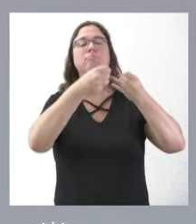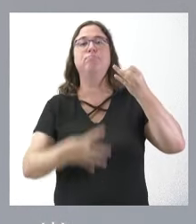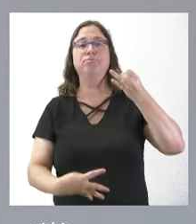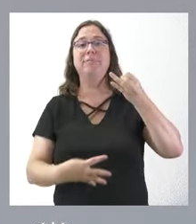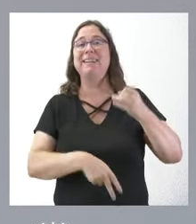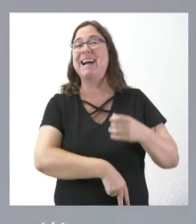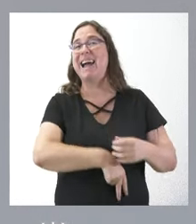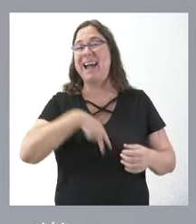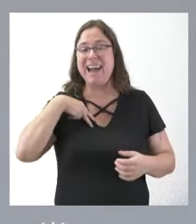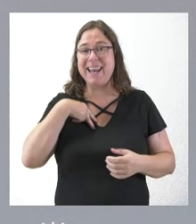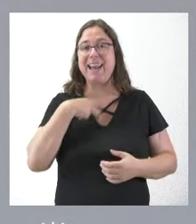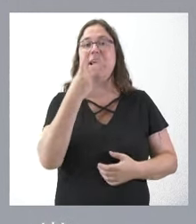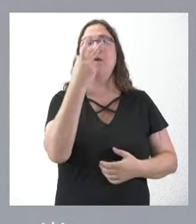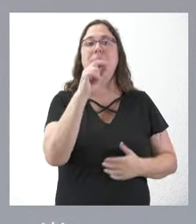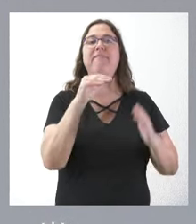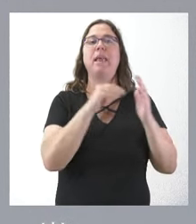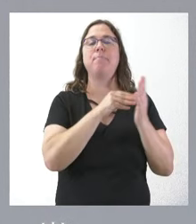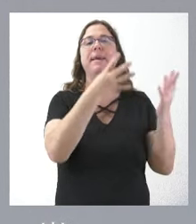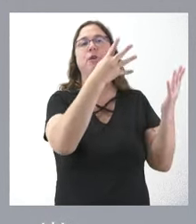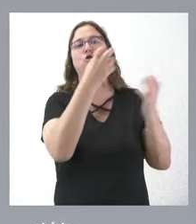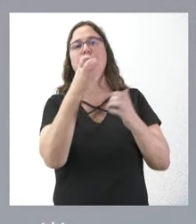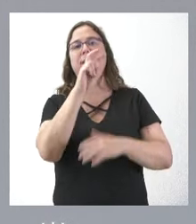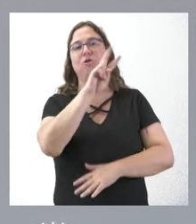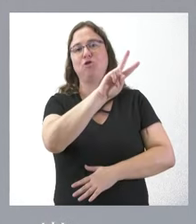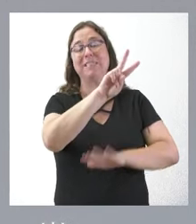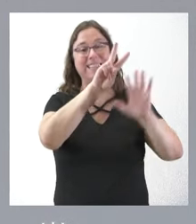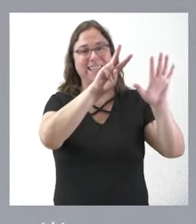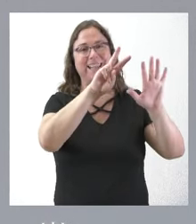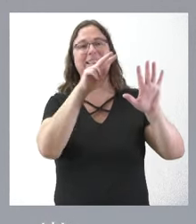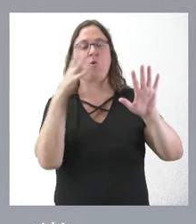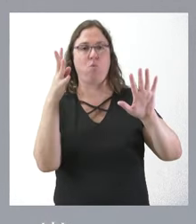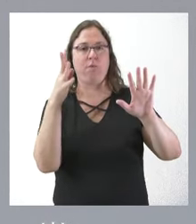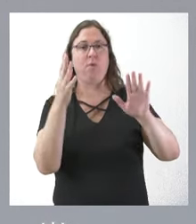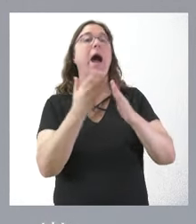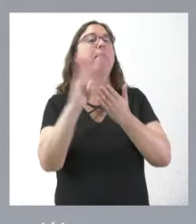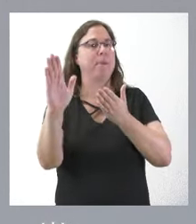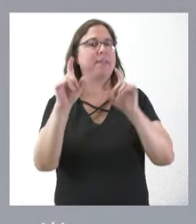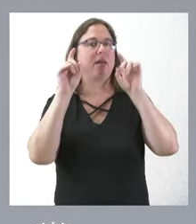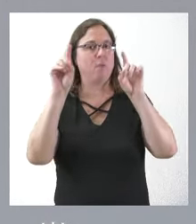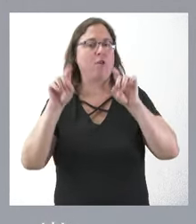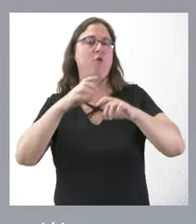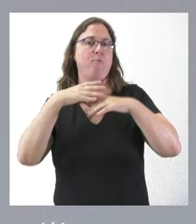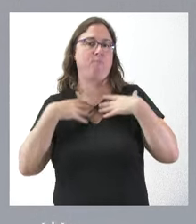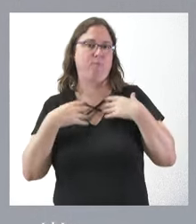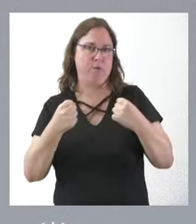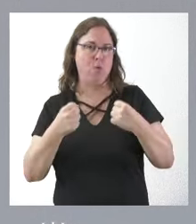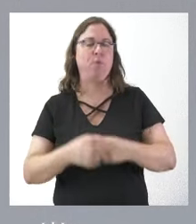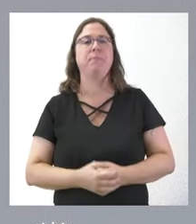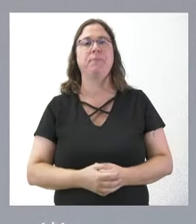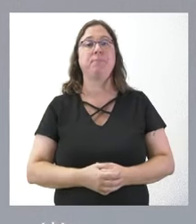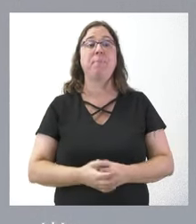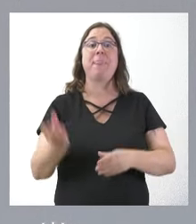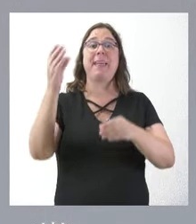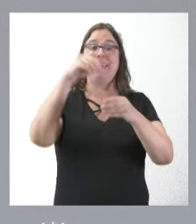general con 20.974 empleados públicos. En ellos hay dos